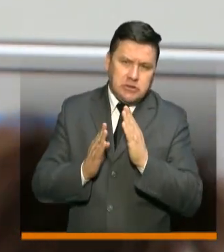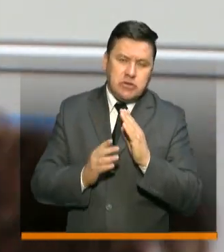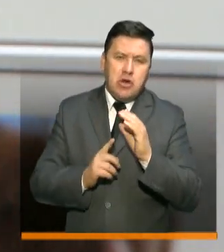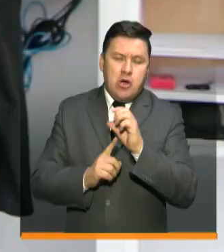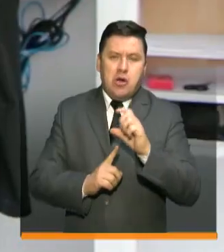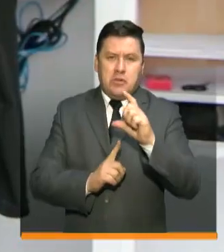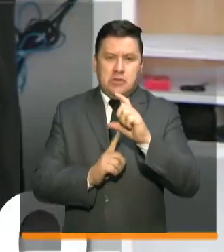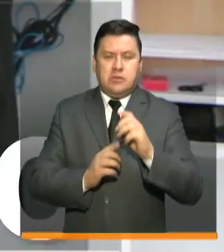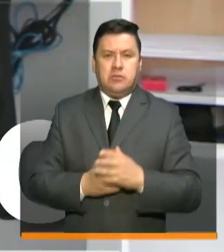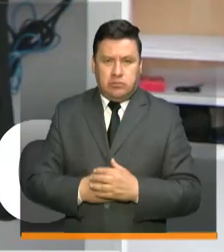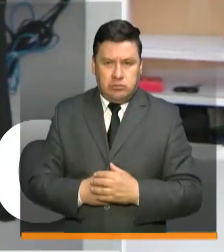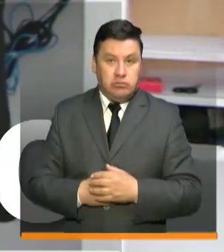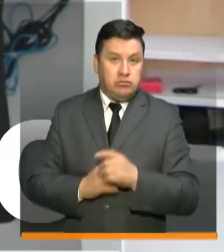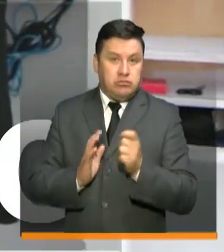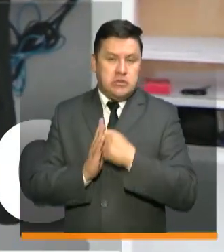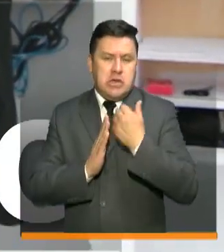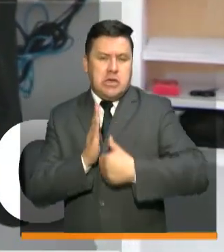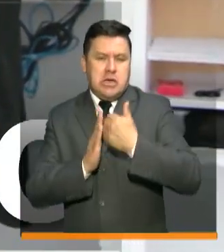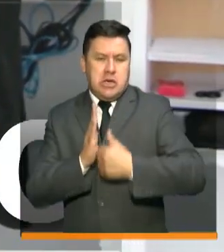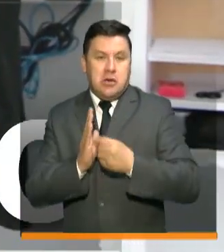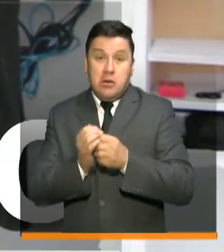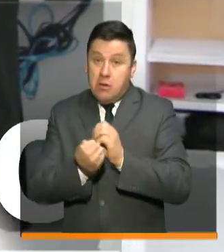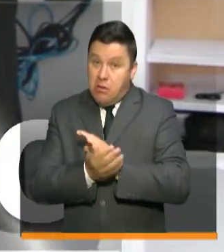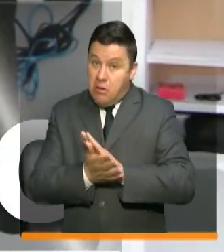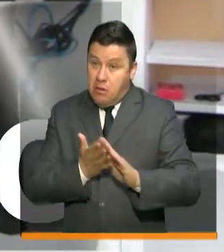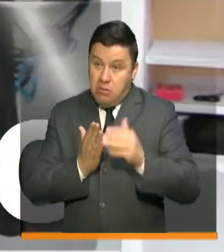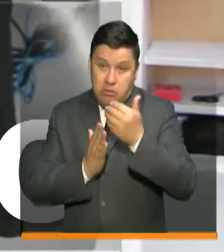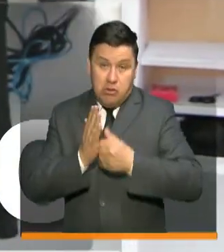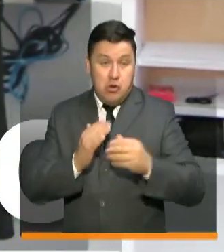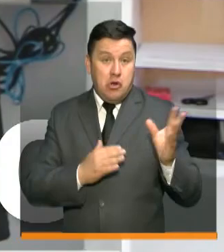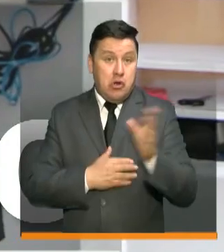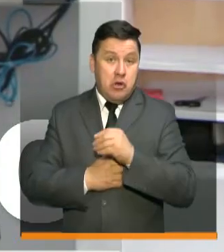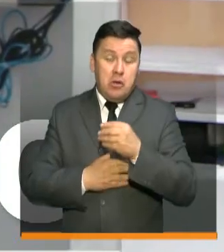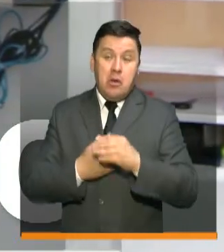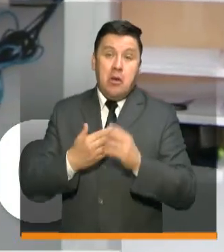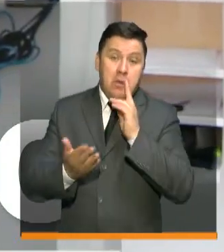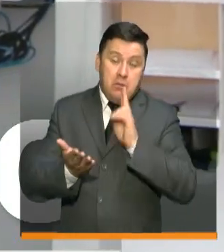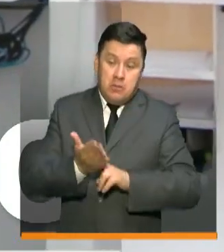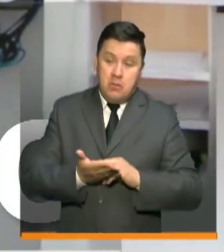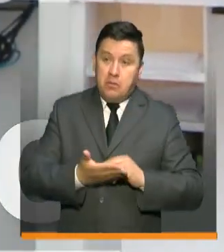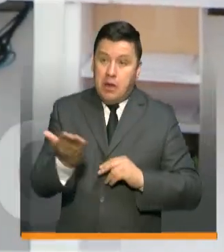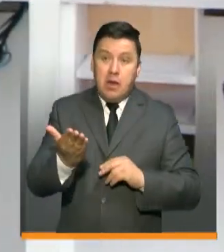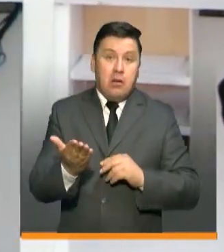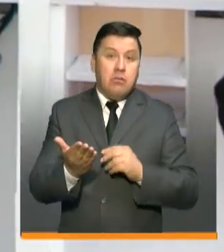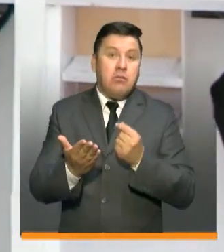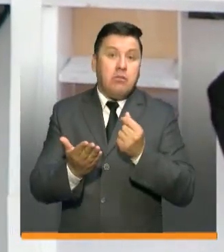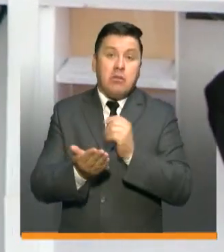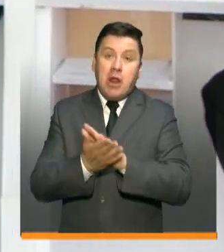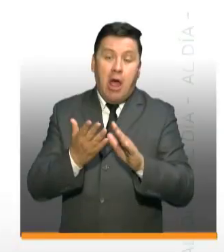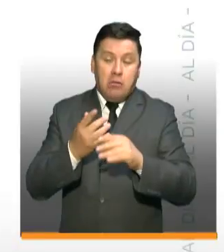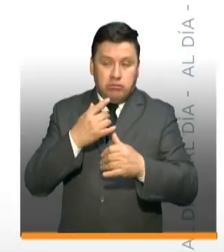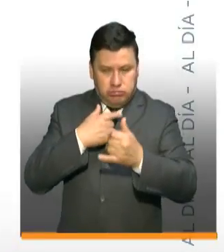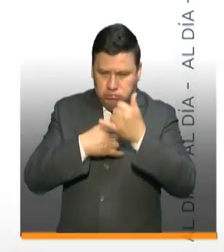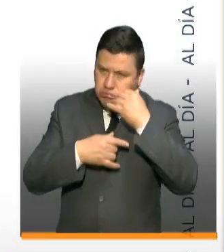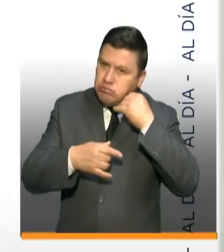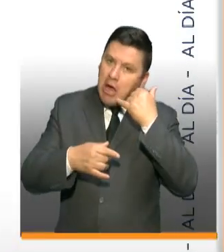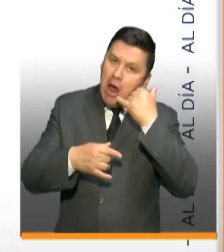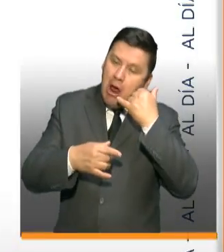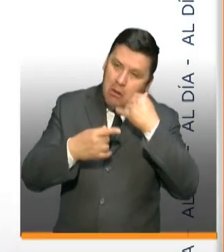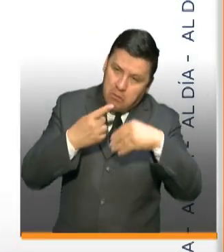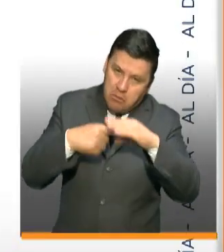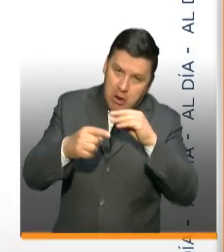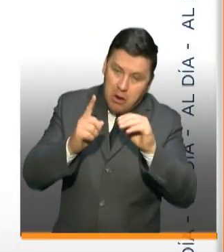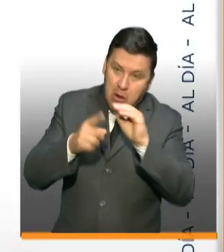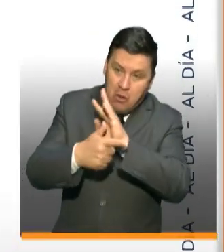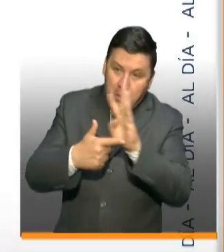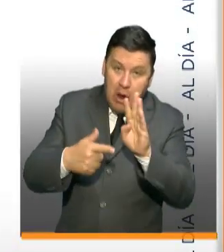Colpensiones. Este trámite es gratuito y todos los formularios son 100% en línea. Una vez se encuentre en